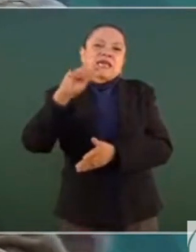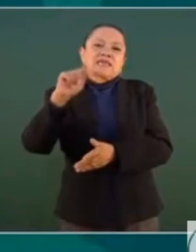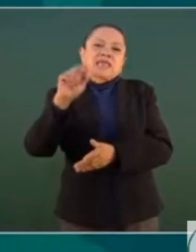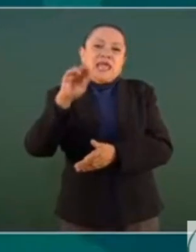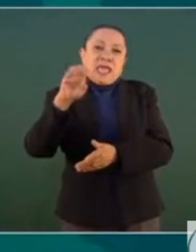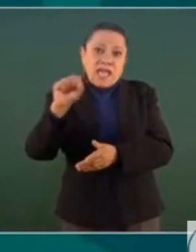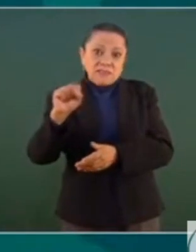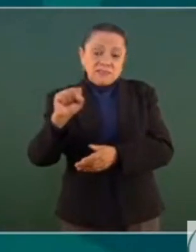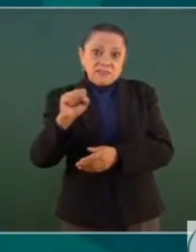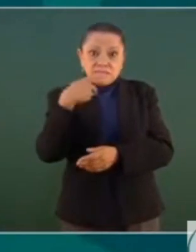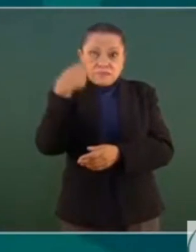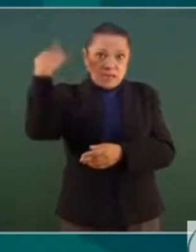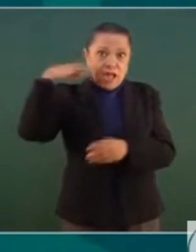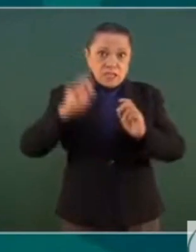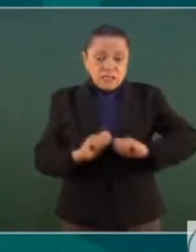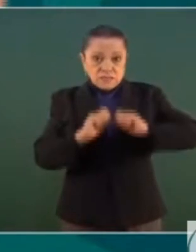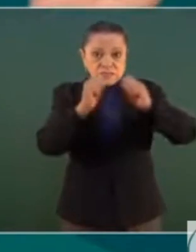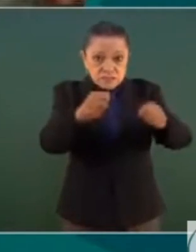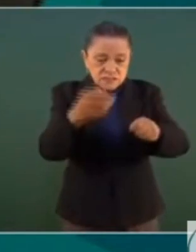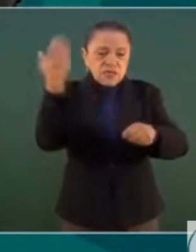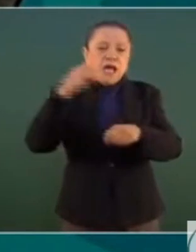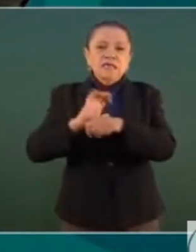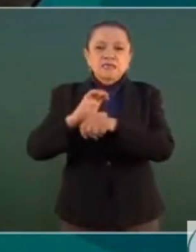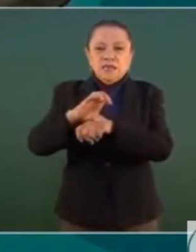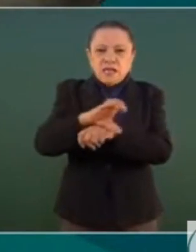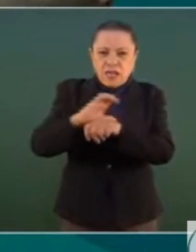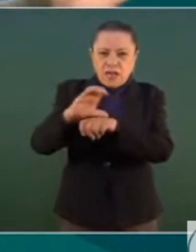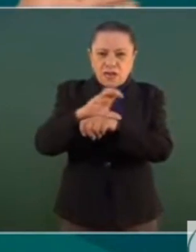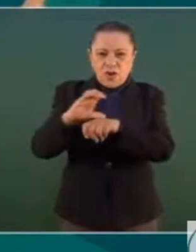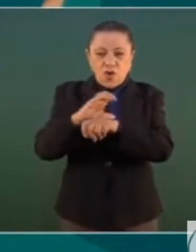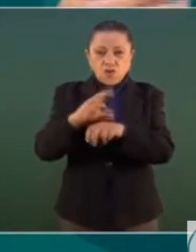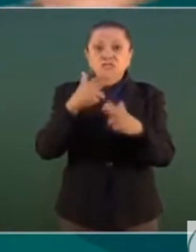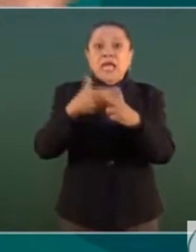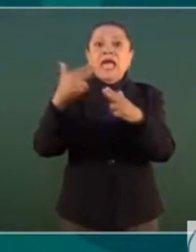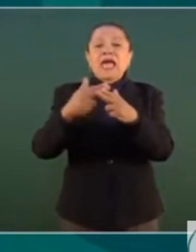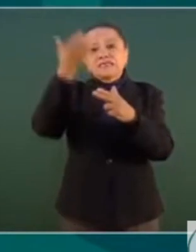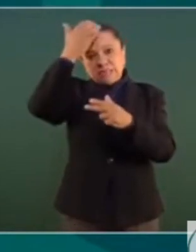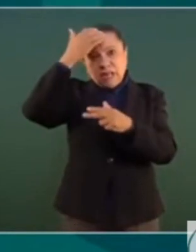concesiones desde Salinas hasta Peña